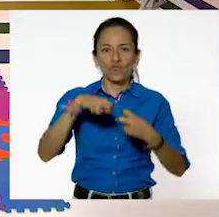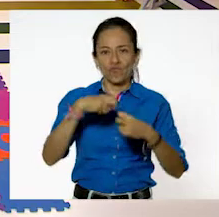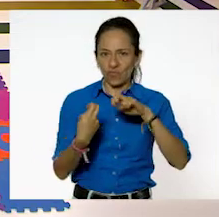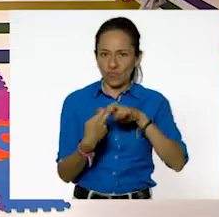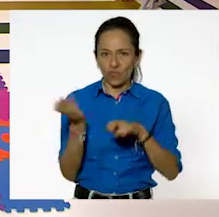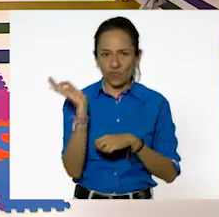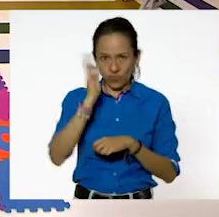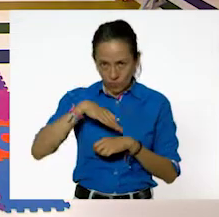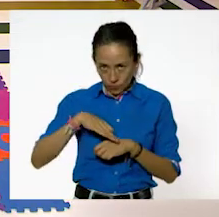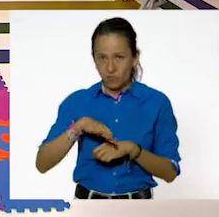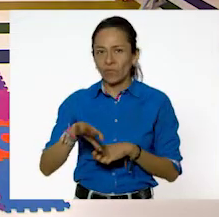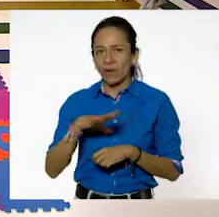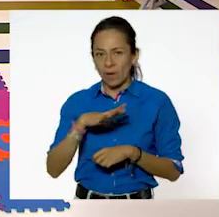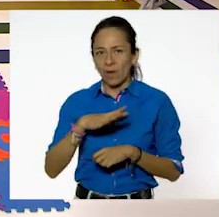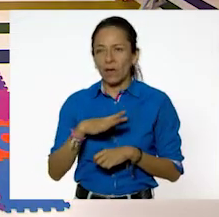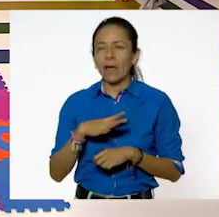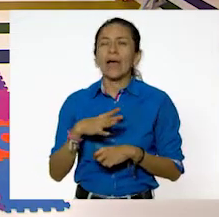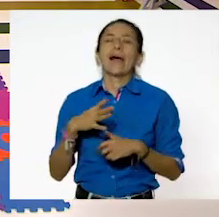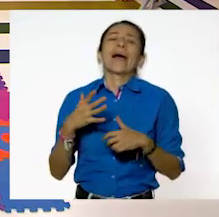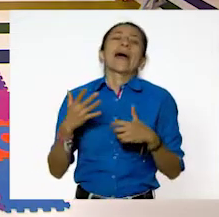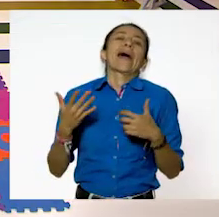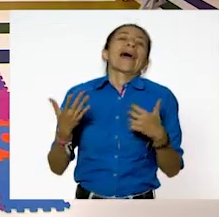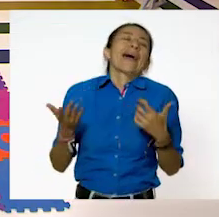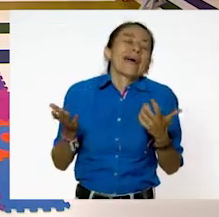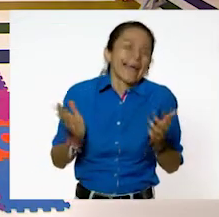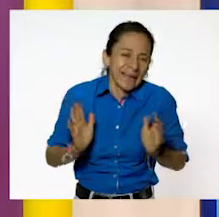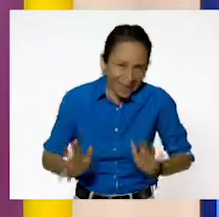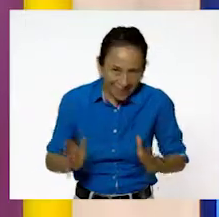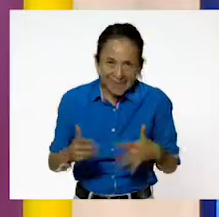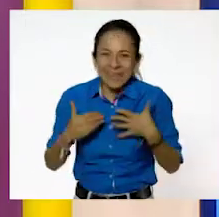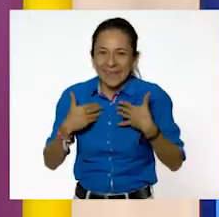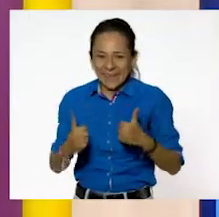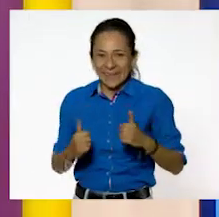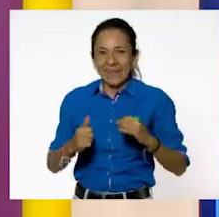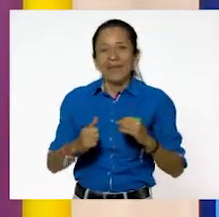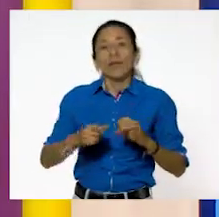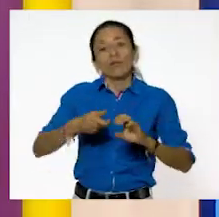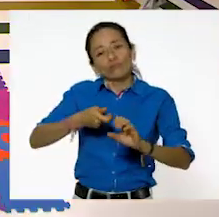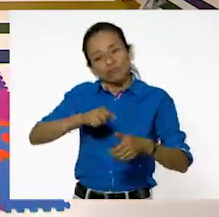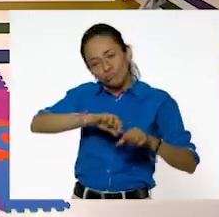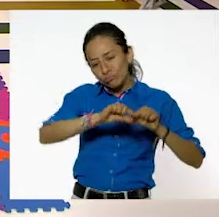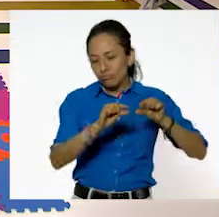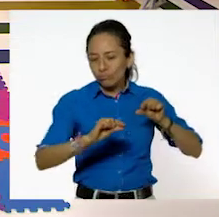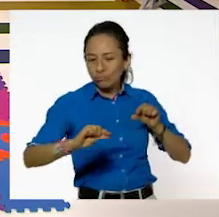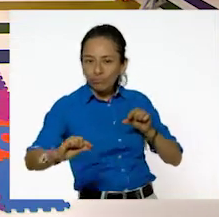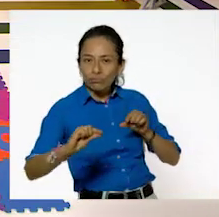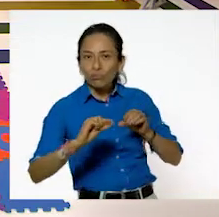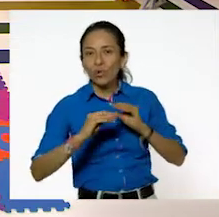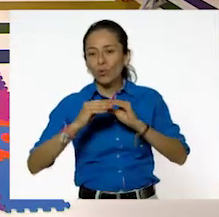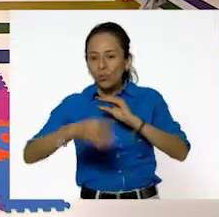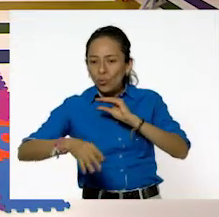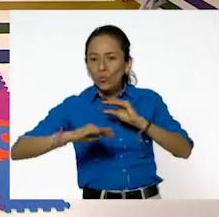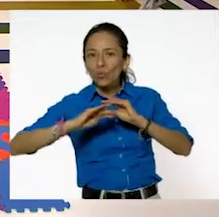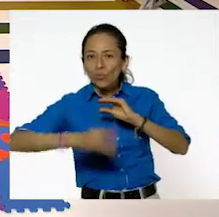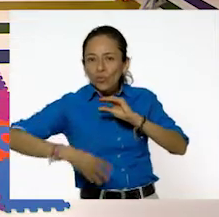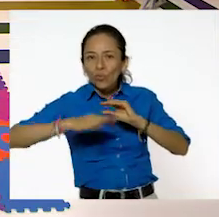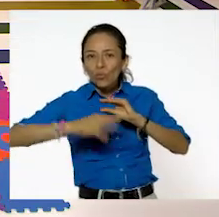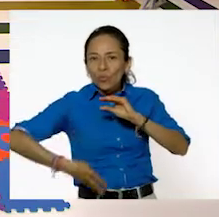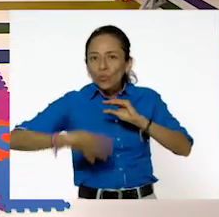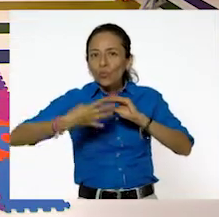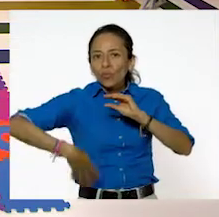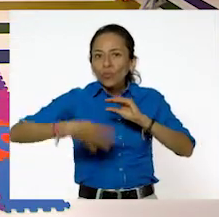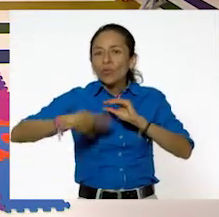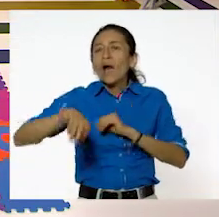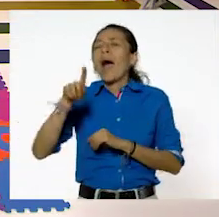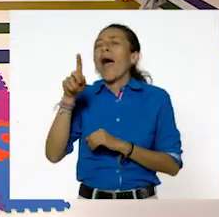Ah, claro. Estamos hablando del agua, ¿verdad? Que sale por la manguera. Es que no me había dado cuenta, pensé, estaba confundida.